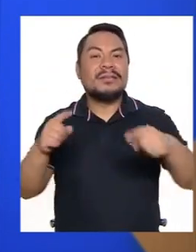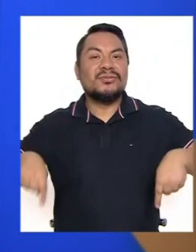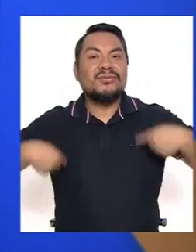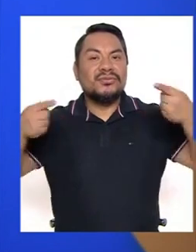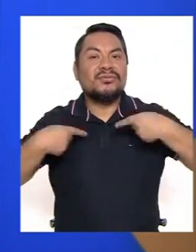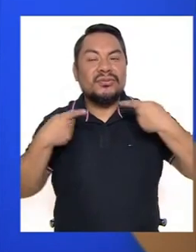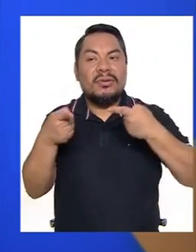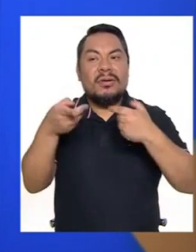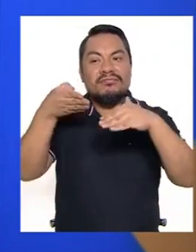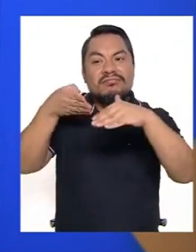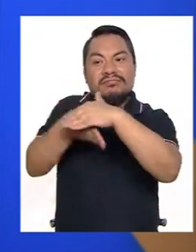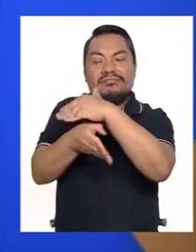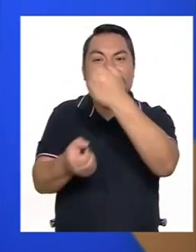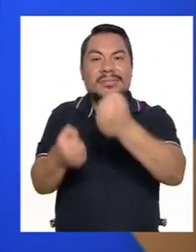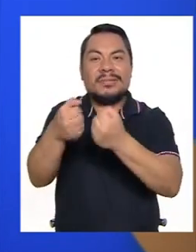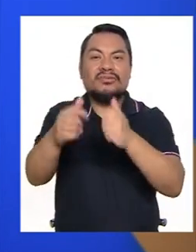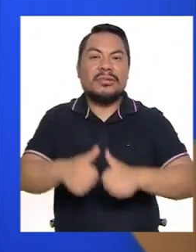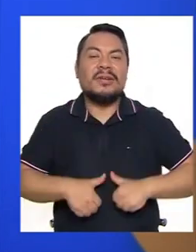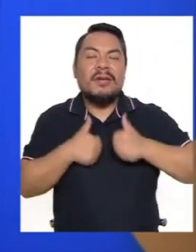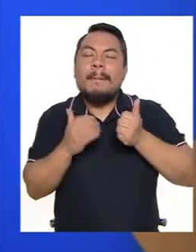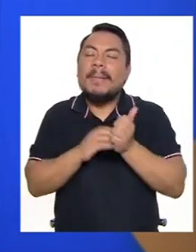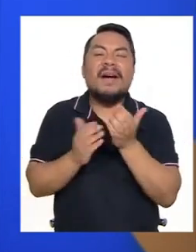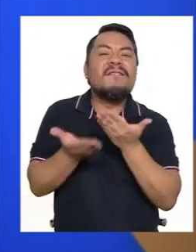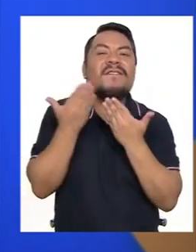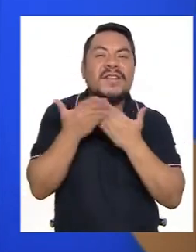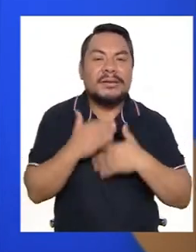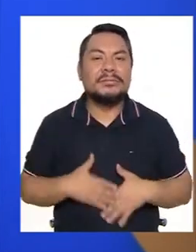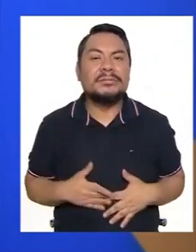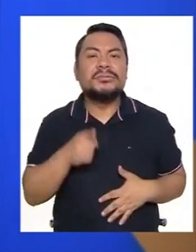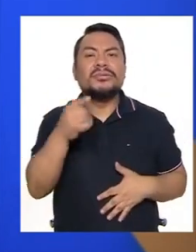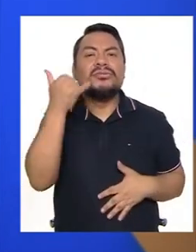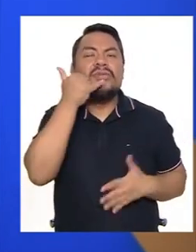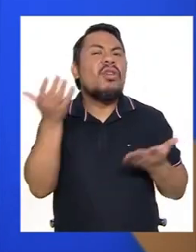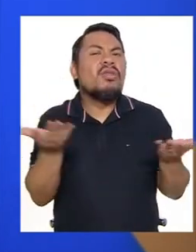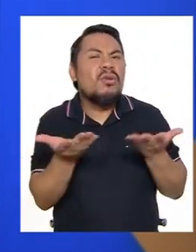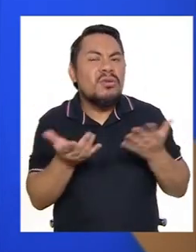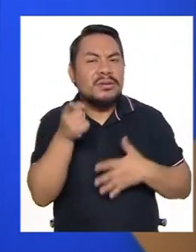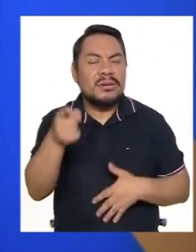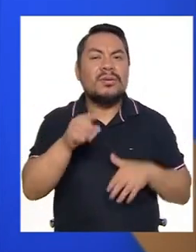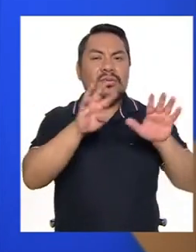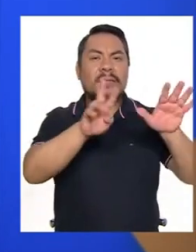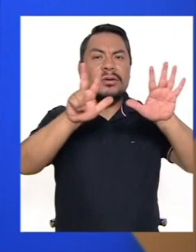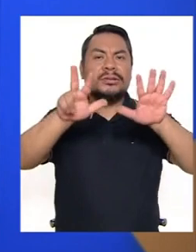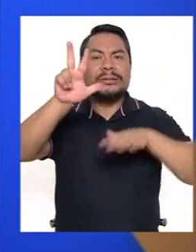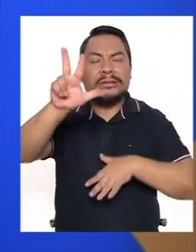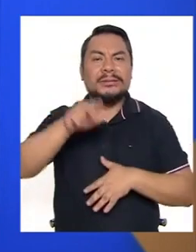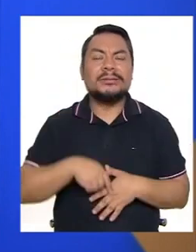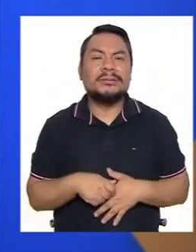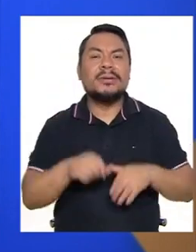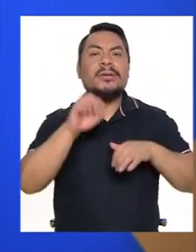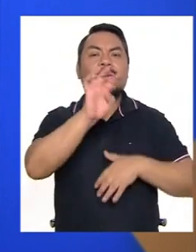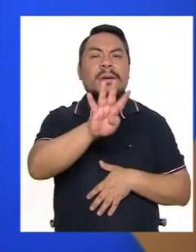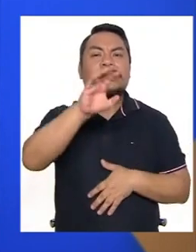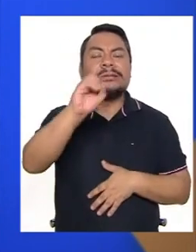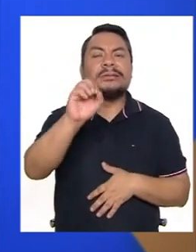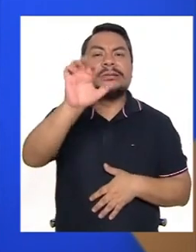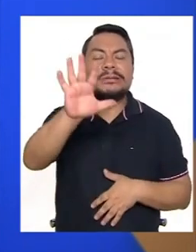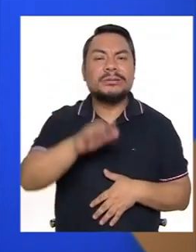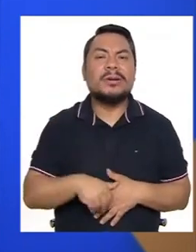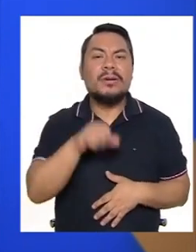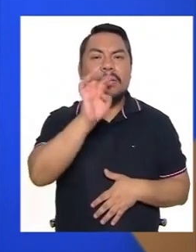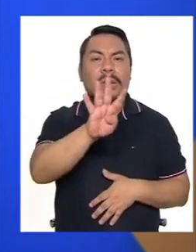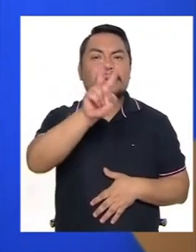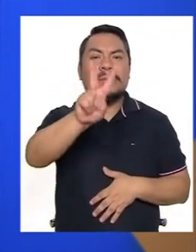ruedas, haciendo su vida más fácil. Los pueden ubicar llamando al 983-405